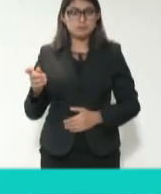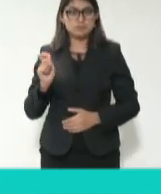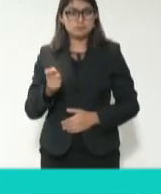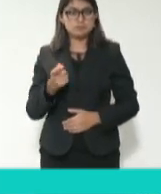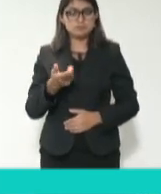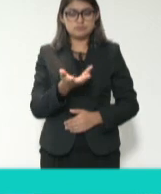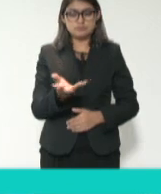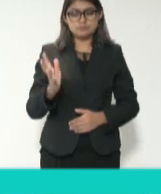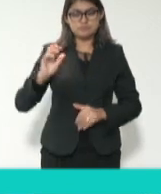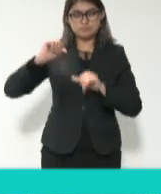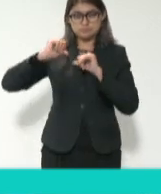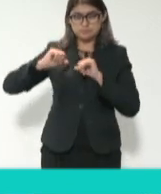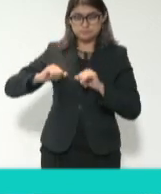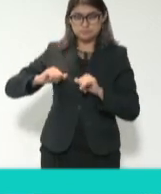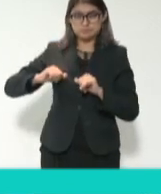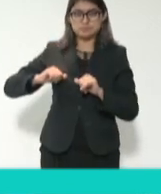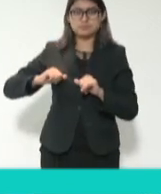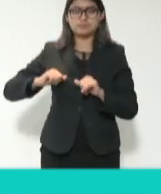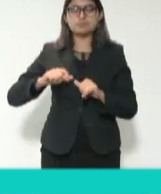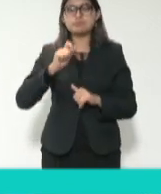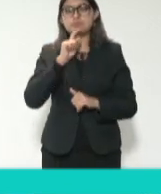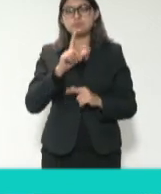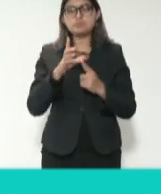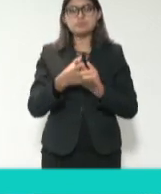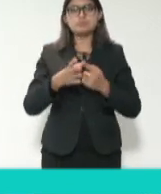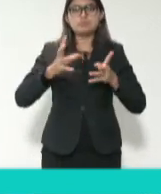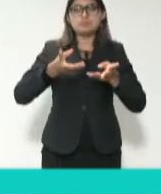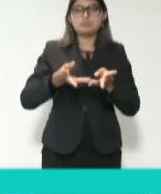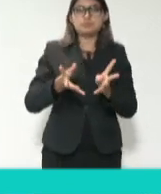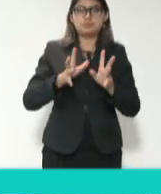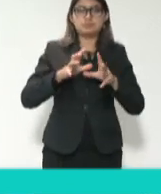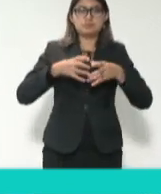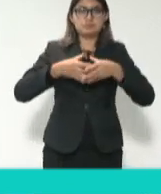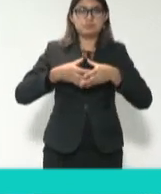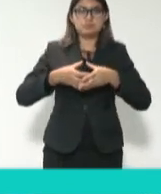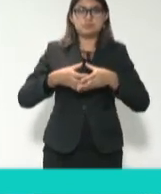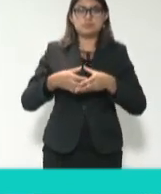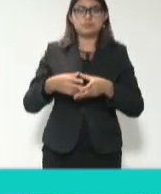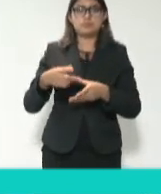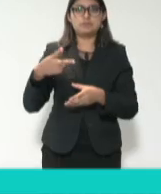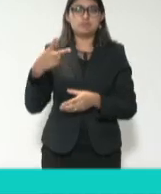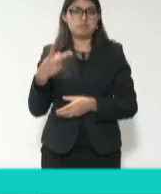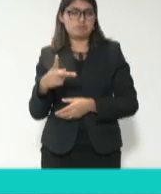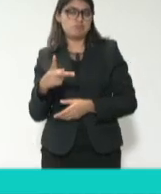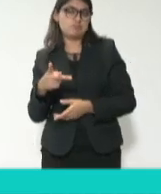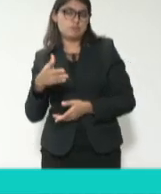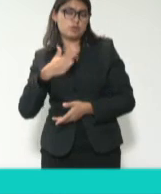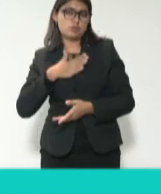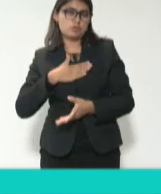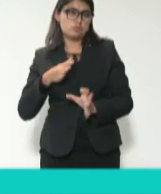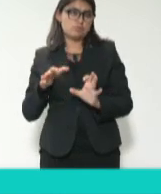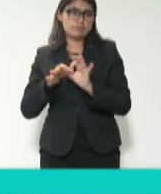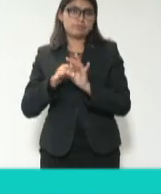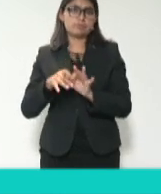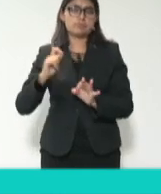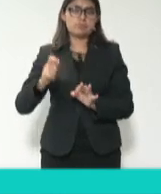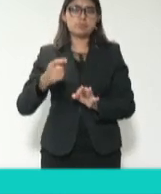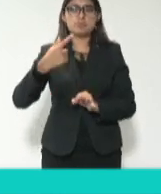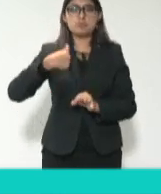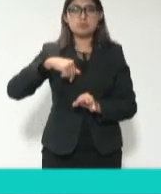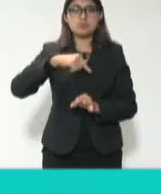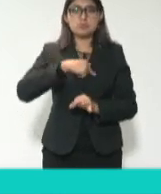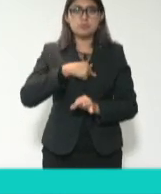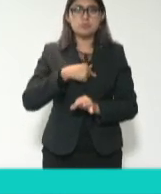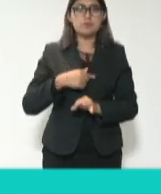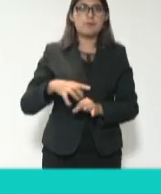este instituto y el Comité de Ética, en el cual también yo presido, pues estamos jugando un papel y nos